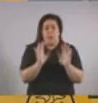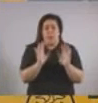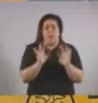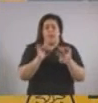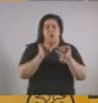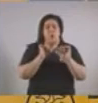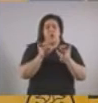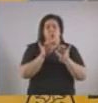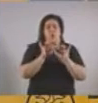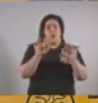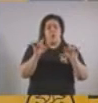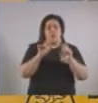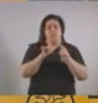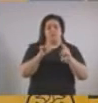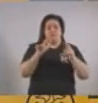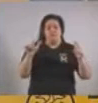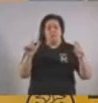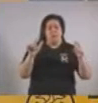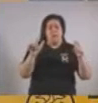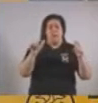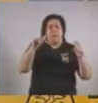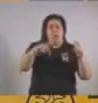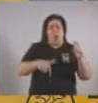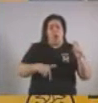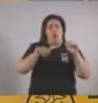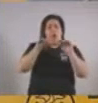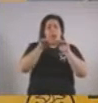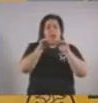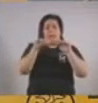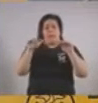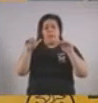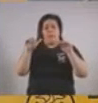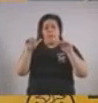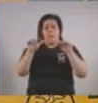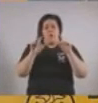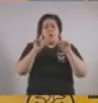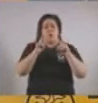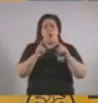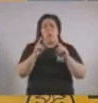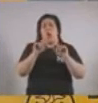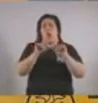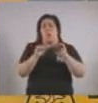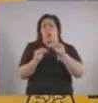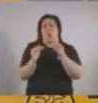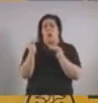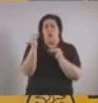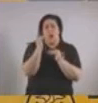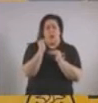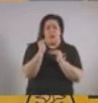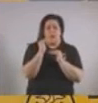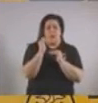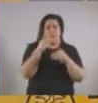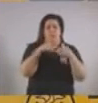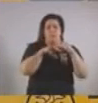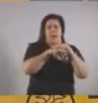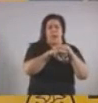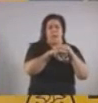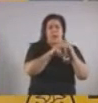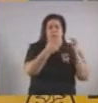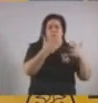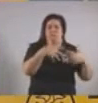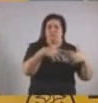suba de contagios ha sido significativa, estamos estabilizados pero en un nivel alto. Y las camas de terapia tienen una alta ocupación.